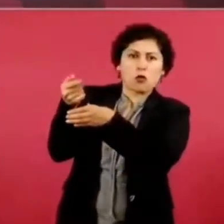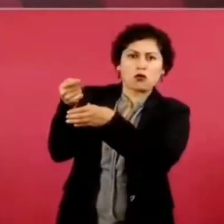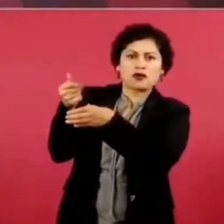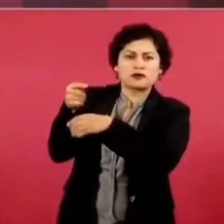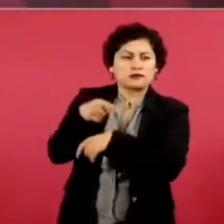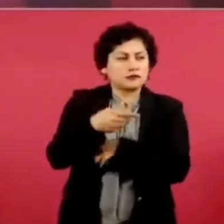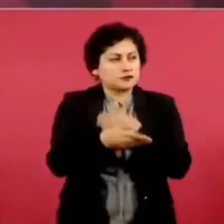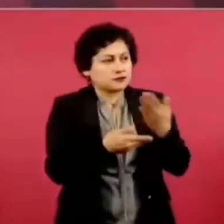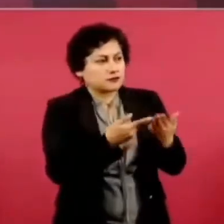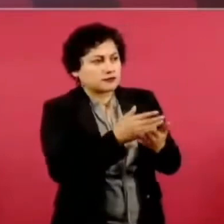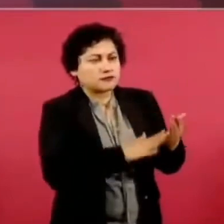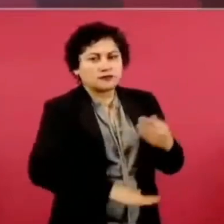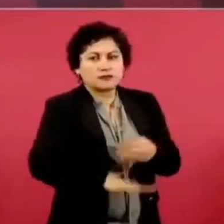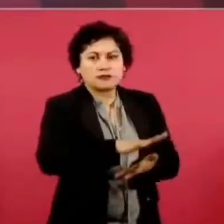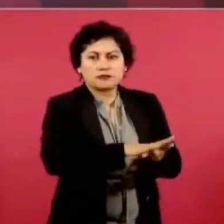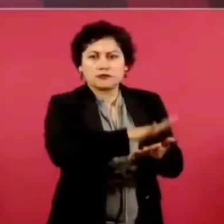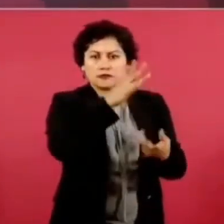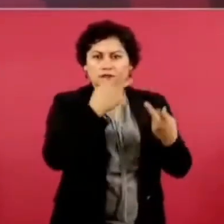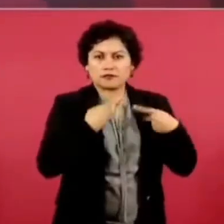paga todo esto?